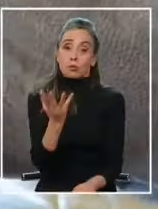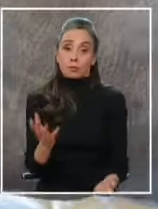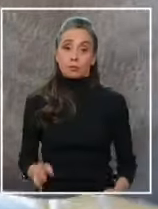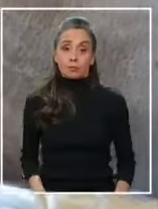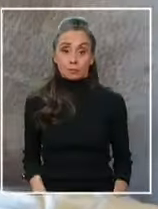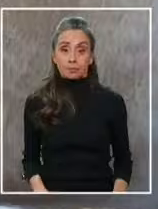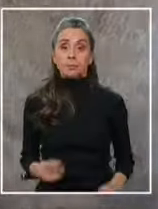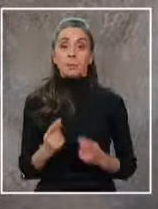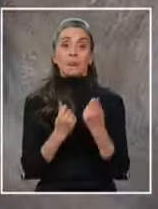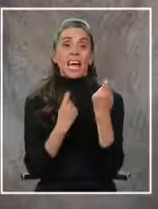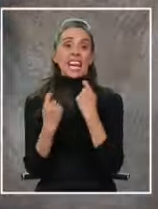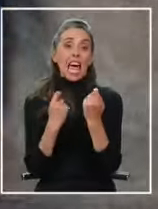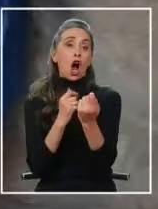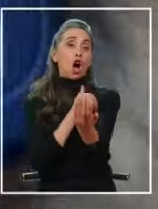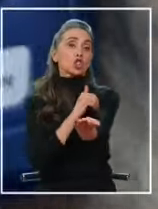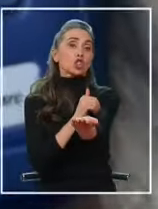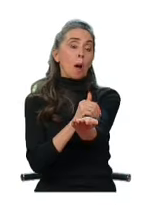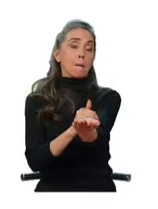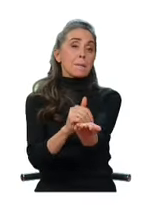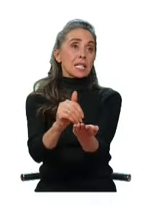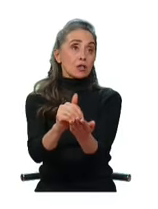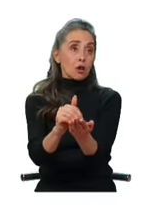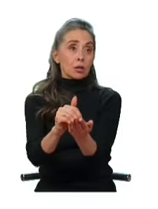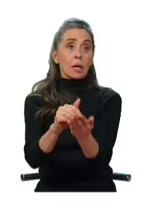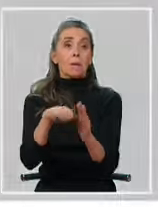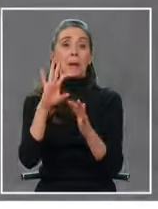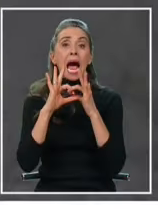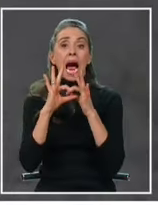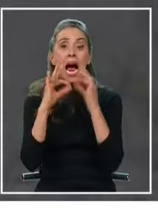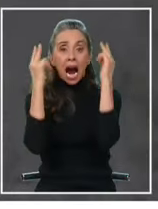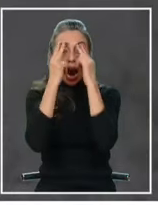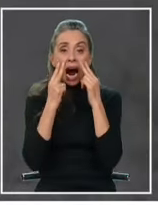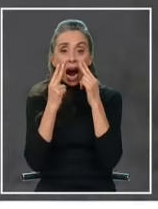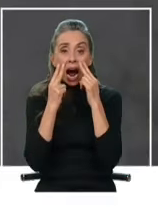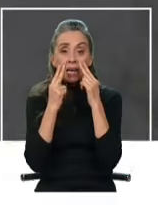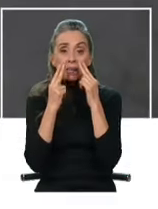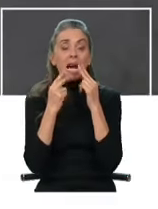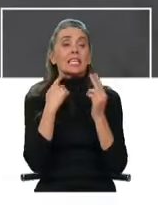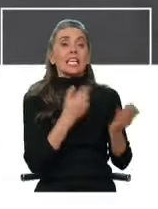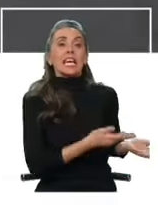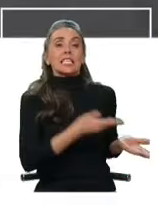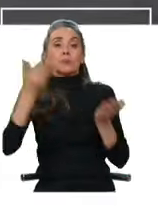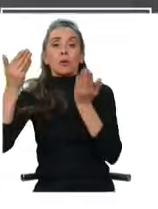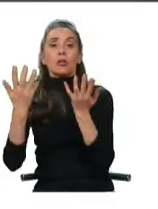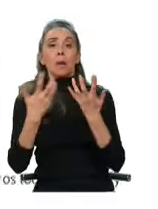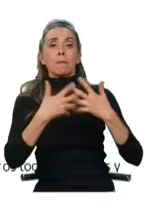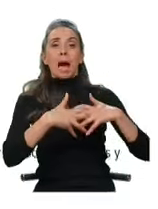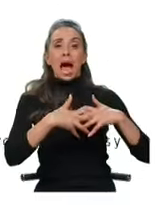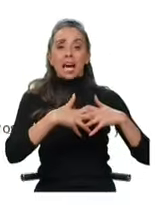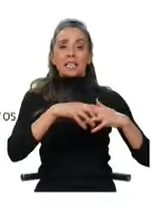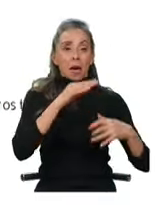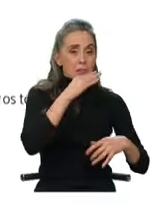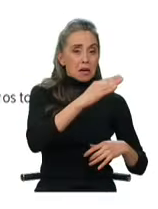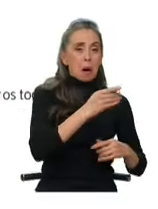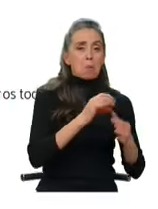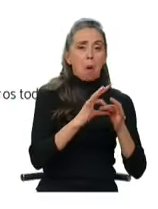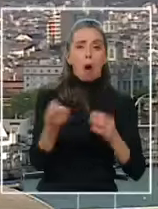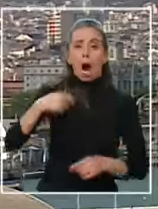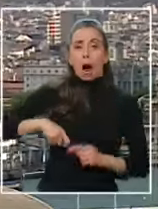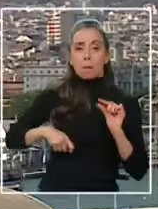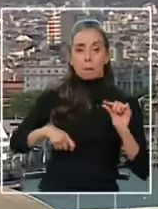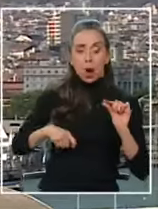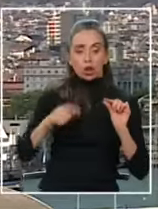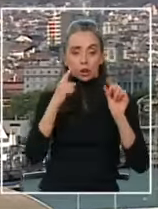un negocio millonario y por cierto mucho más lucrativo que realmente exportar maquinaria agrícola al extranjero ahí